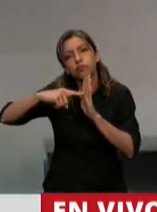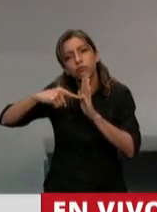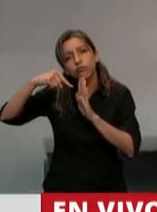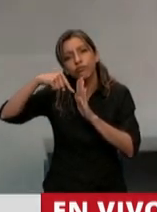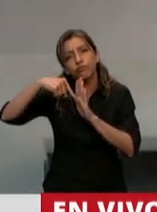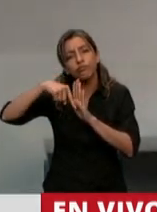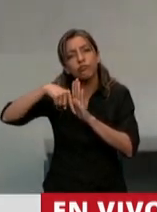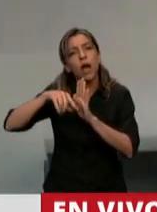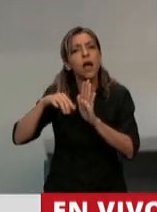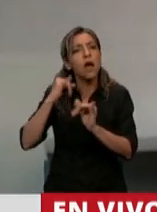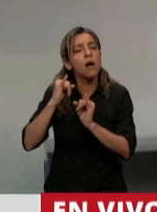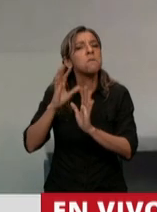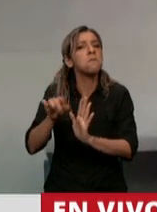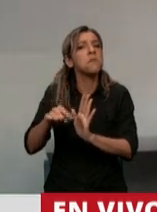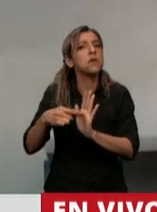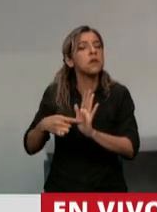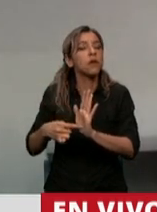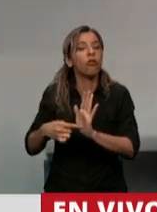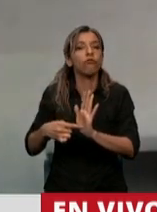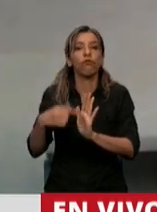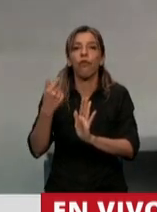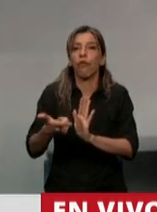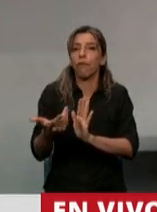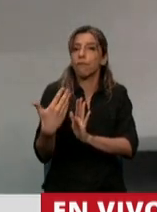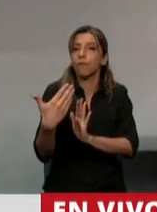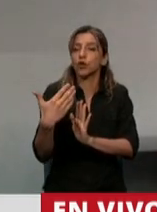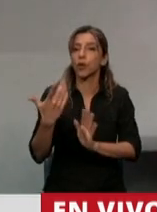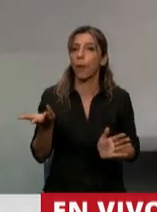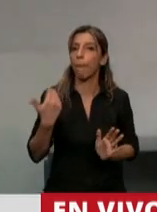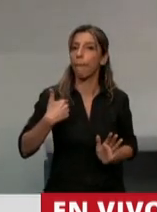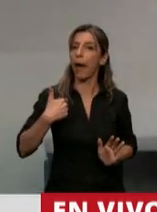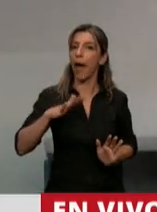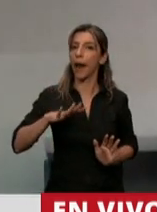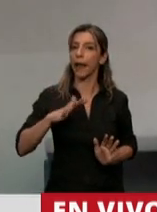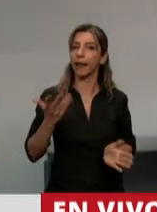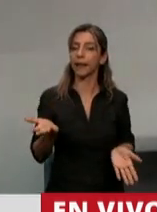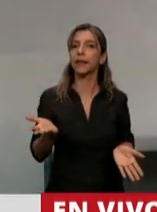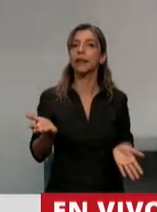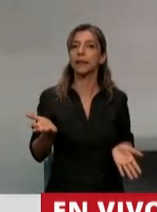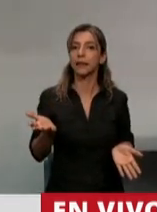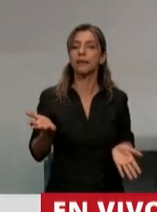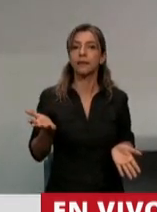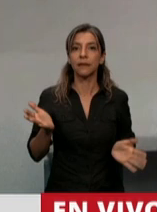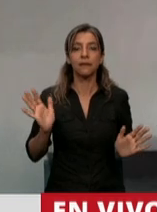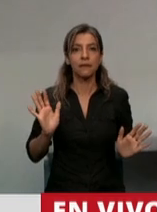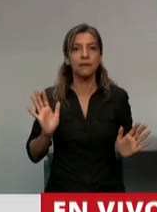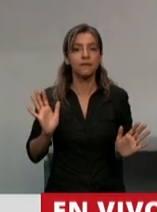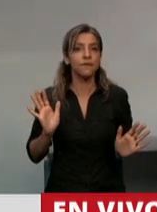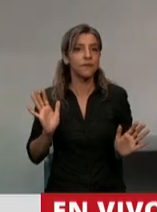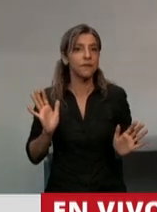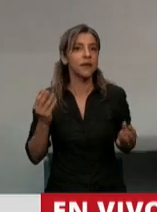herramienta más que nos pone a los argentinos cara a cara con la tremenda realidad,